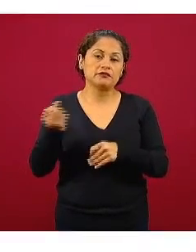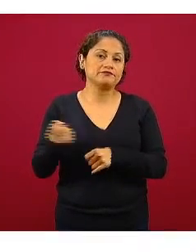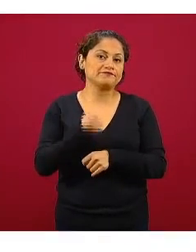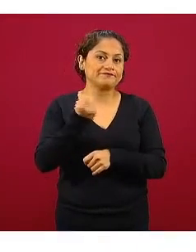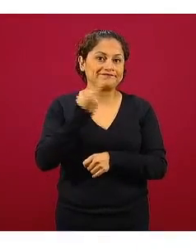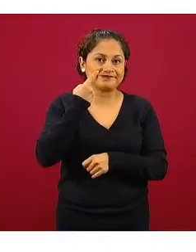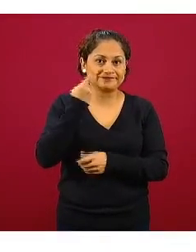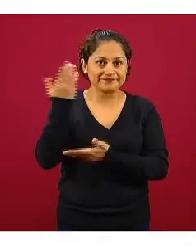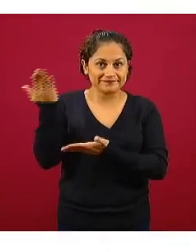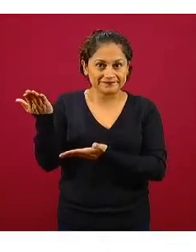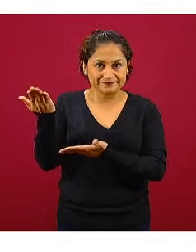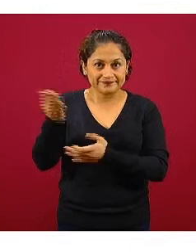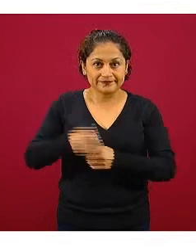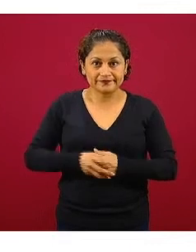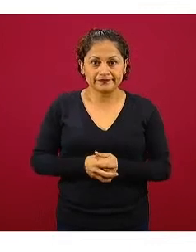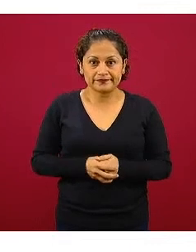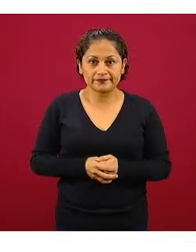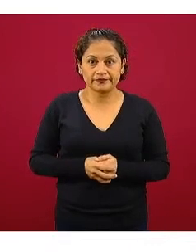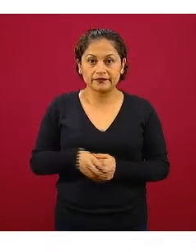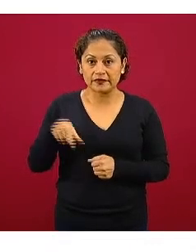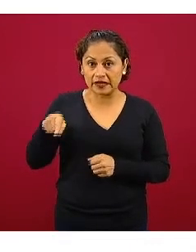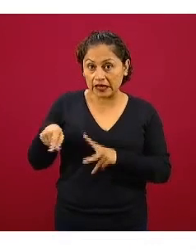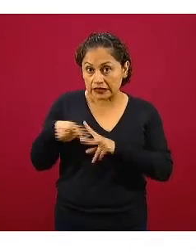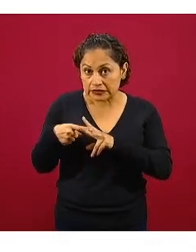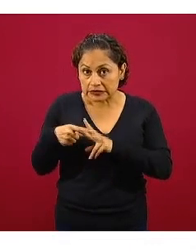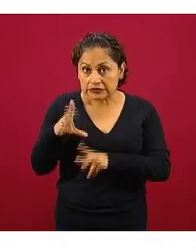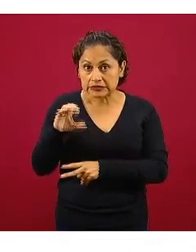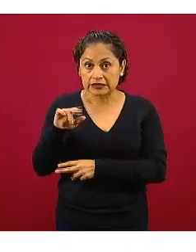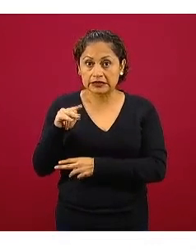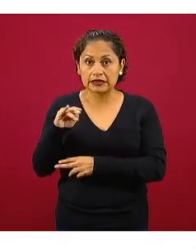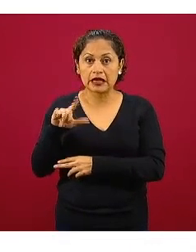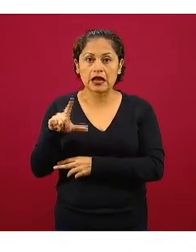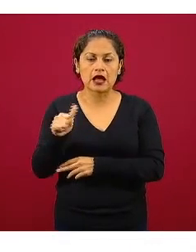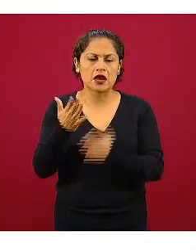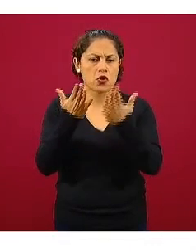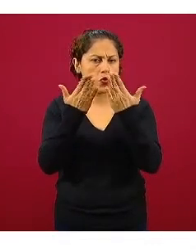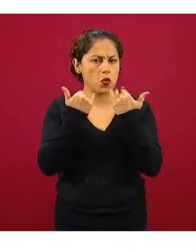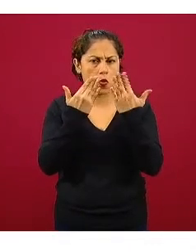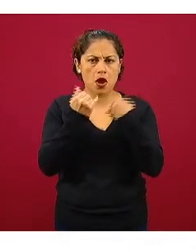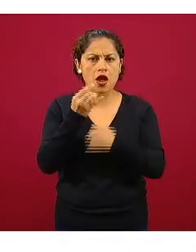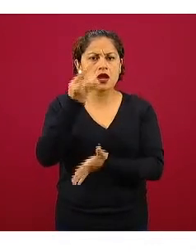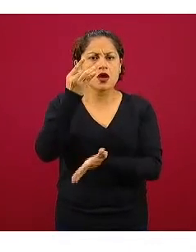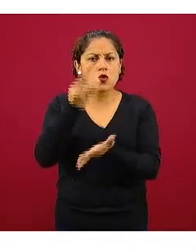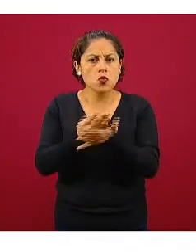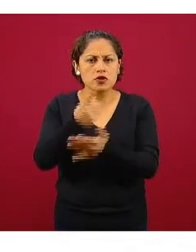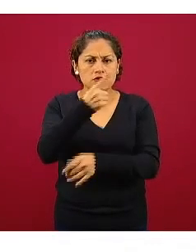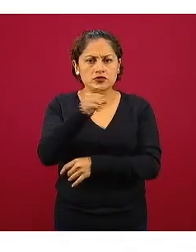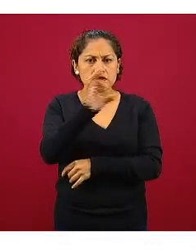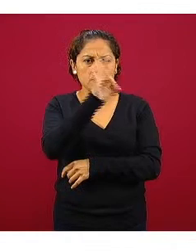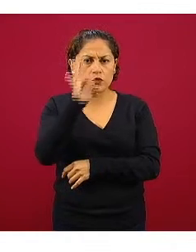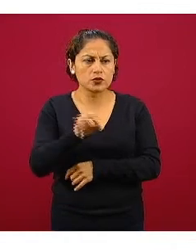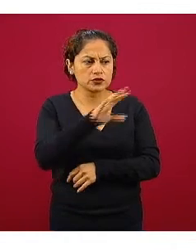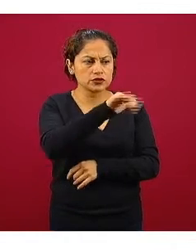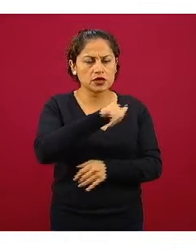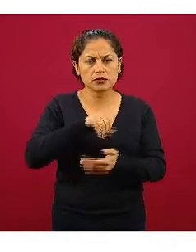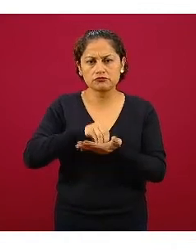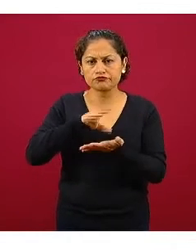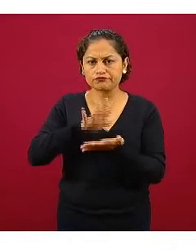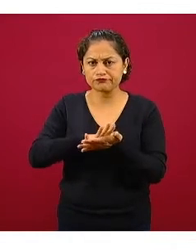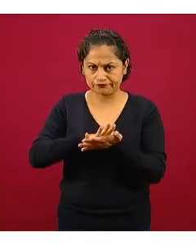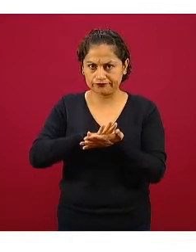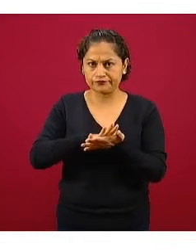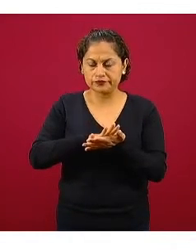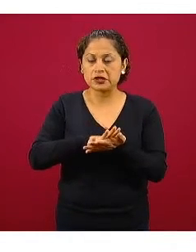aquí no aplica vigilancia sentinela estamos documentando todos y cada uno de los casos también los leves